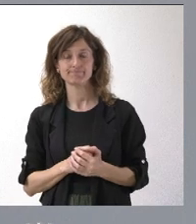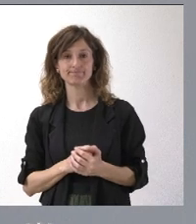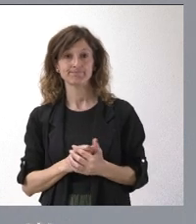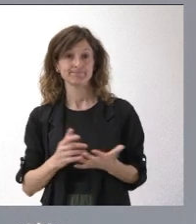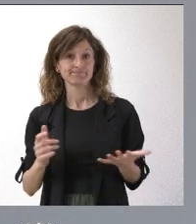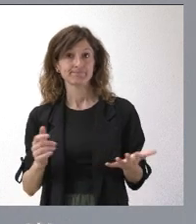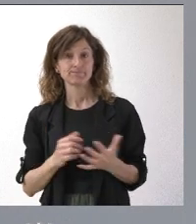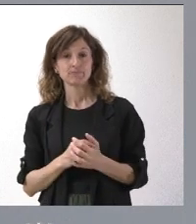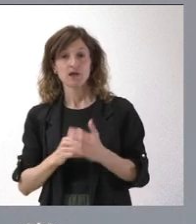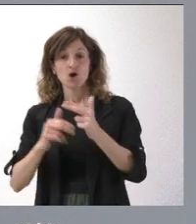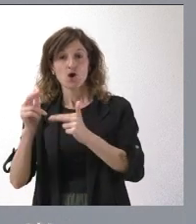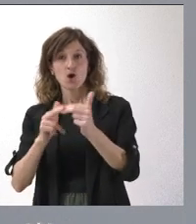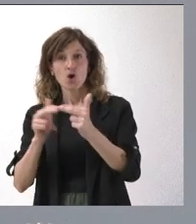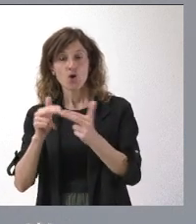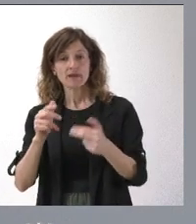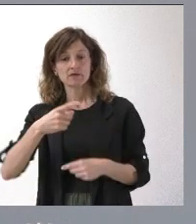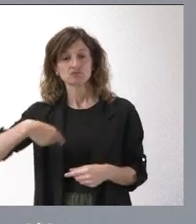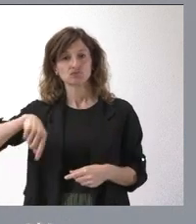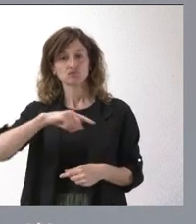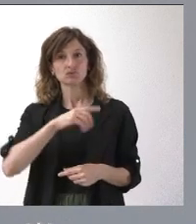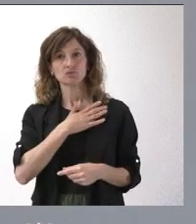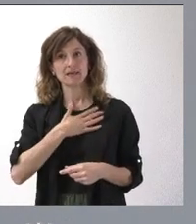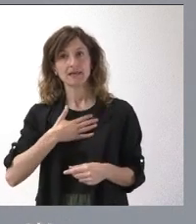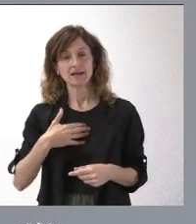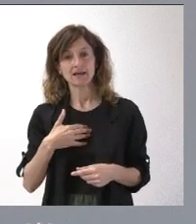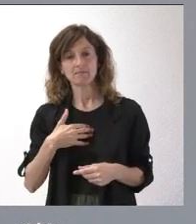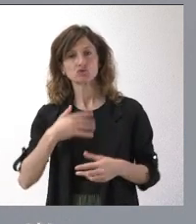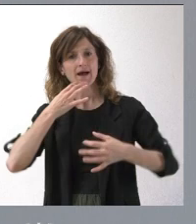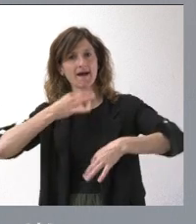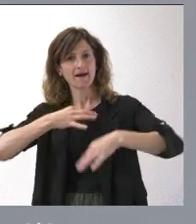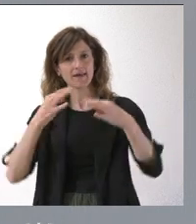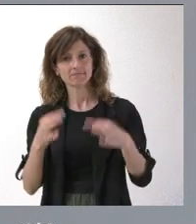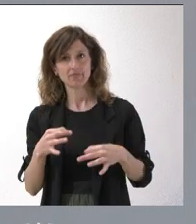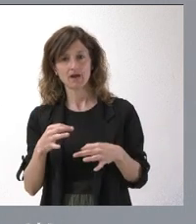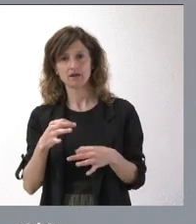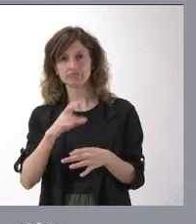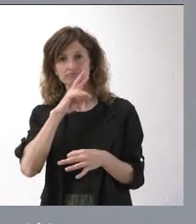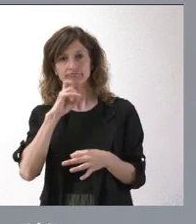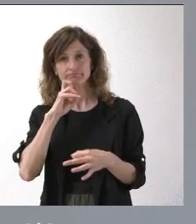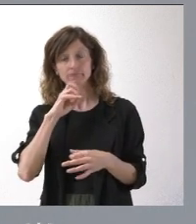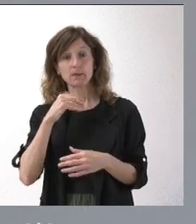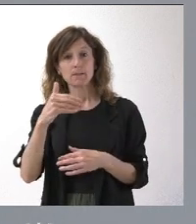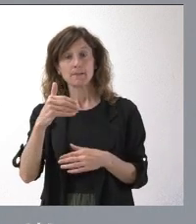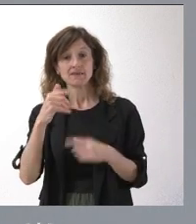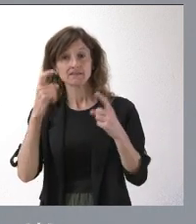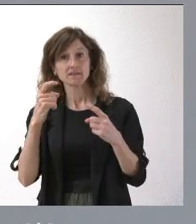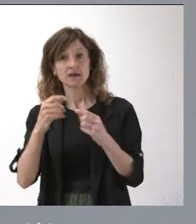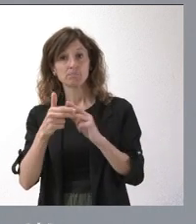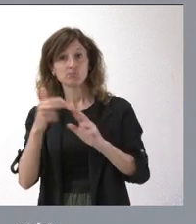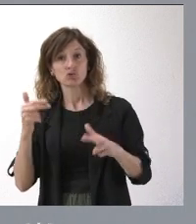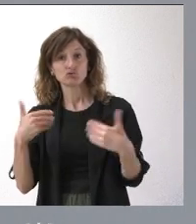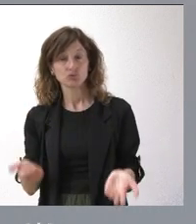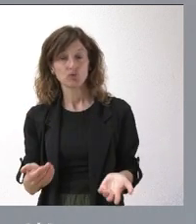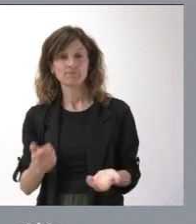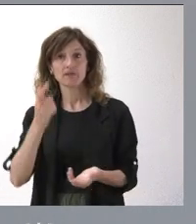obra, nosotros procederemos a la incautación de las garantías que pudieran corresponder y, en el plazo más breve de tiempo posible,